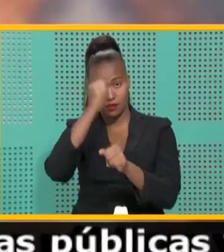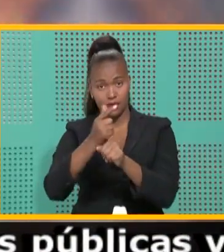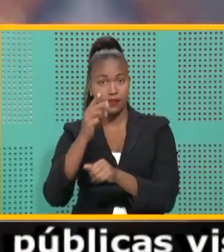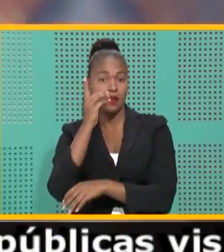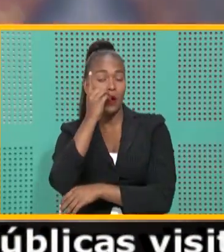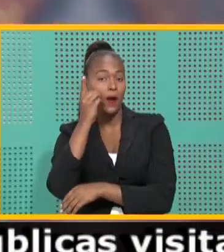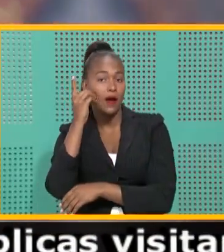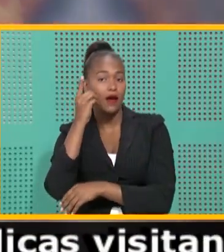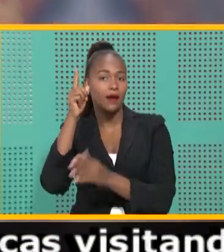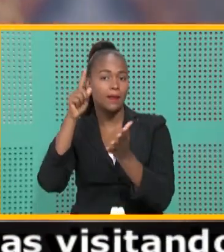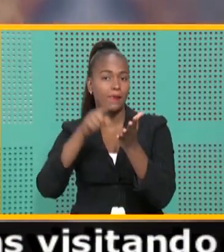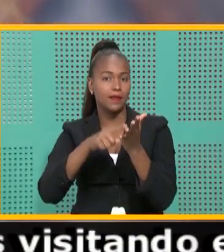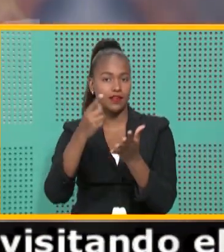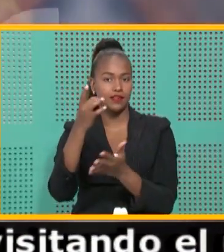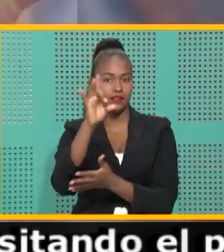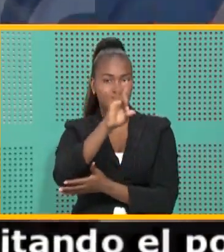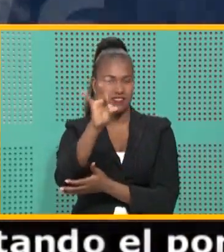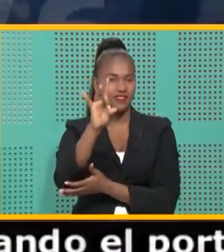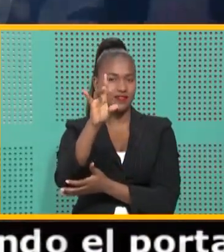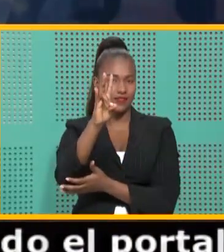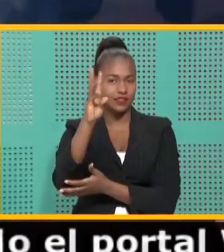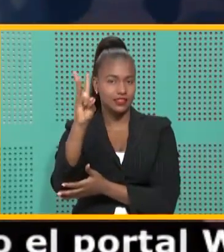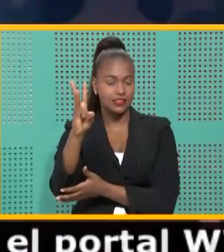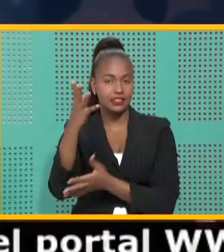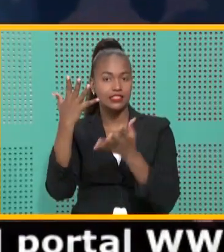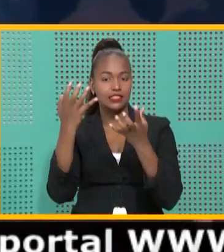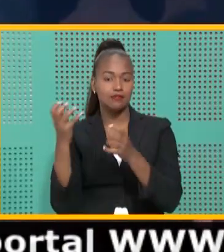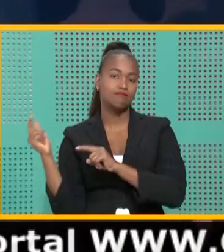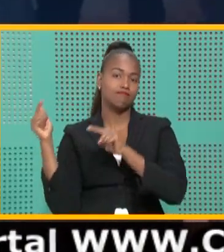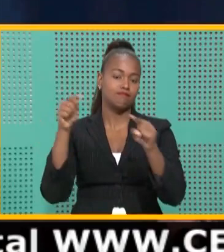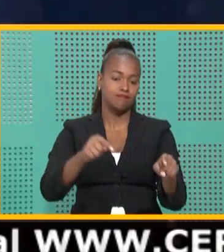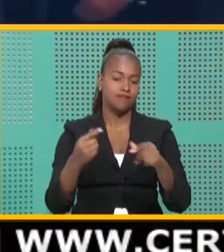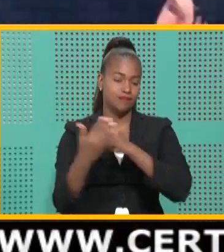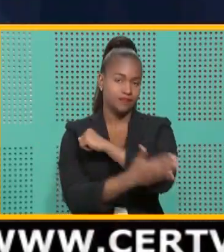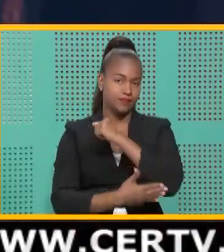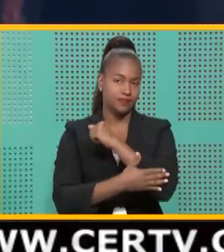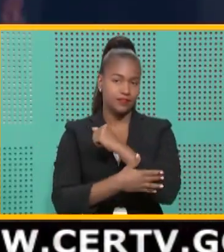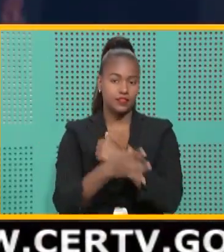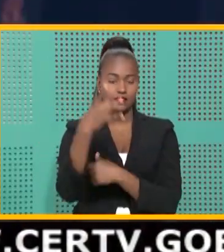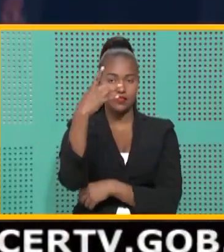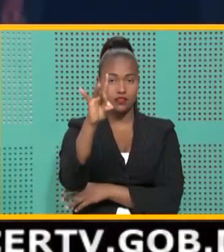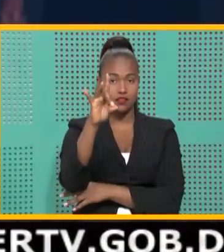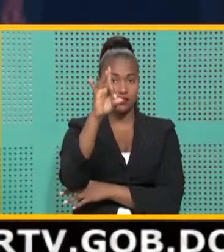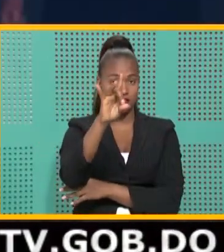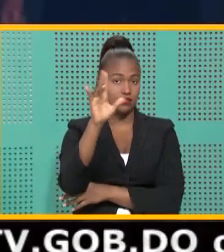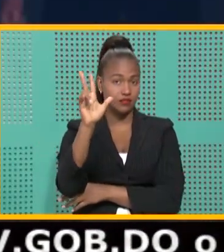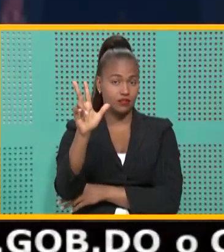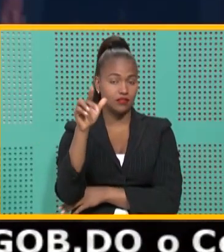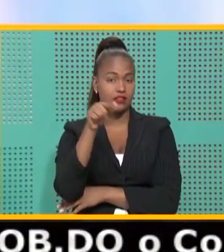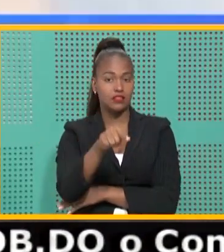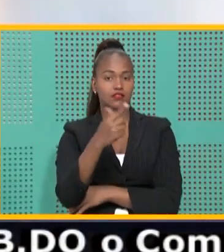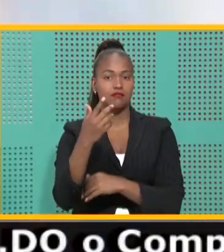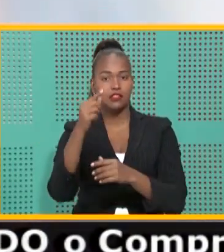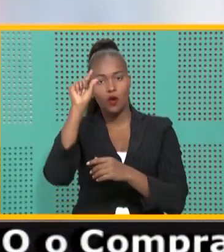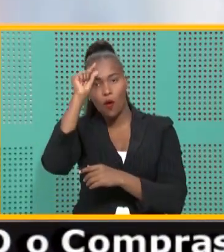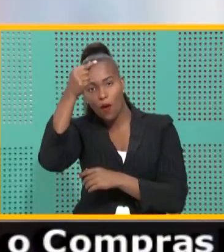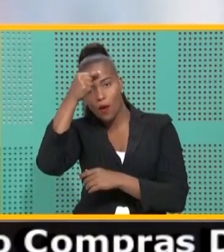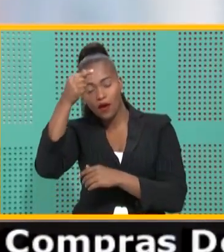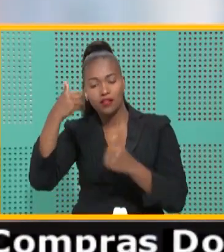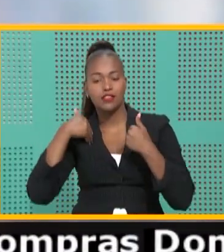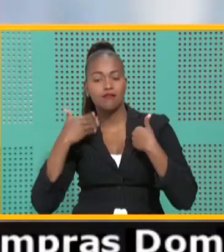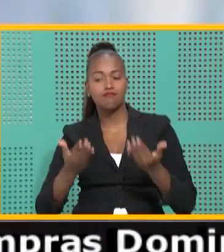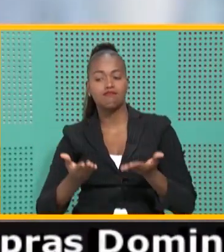Duarte en 1876, quiso regresar al país. En 1883, el estado dominicano